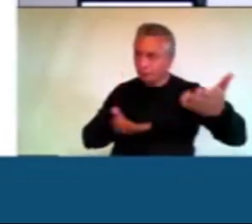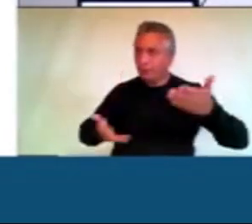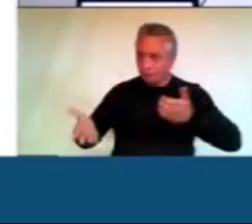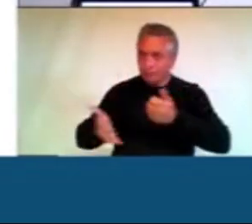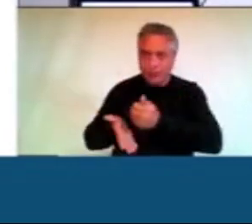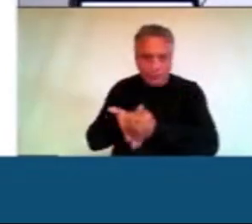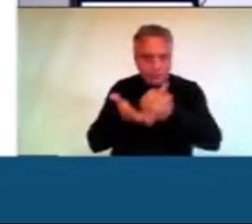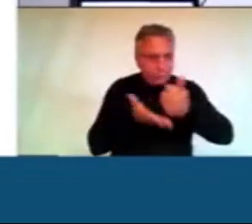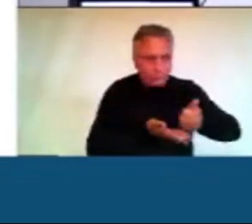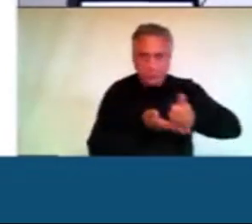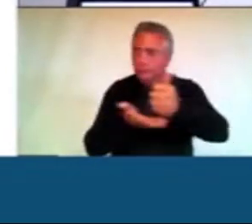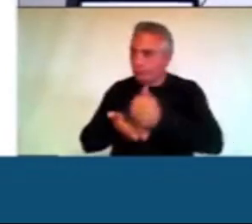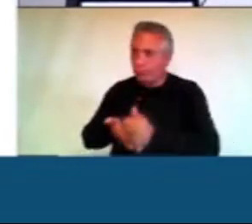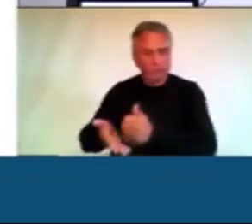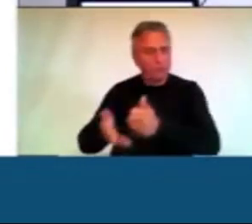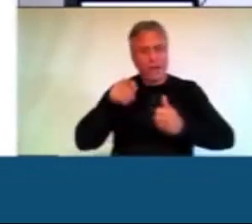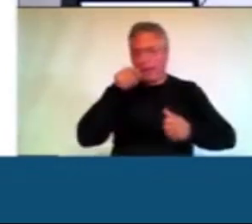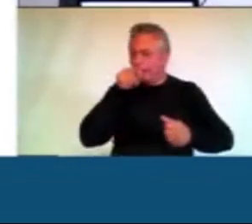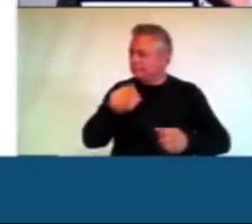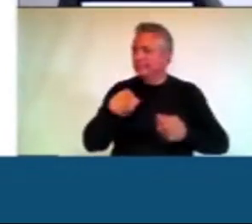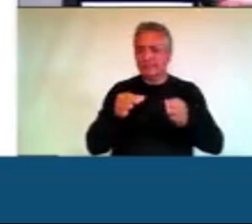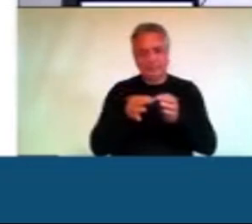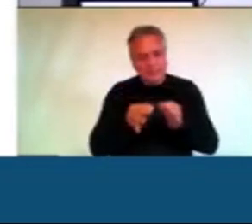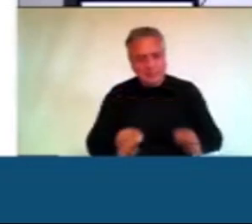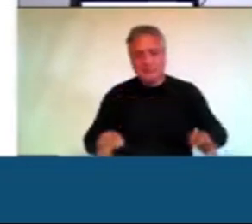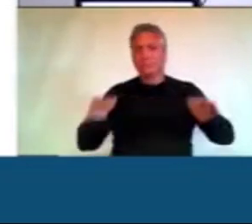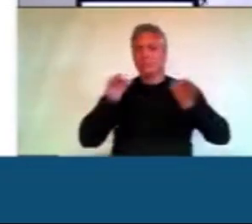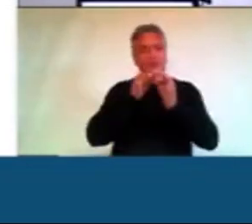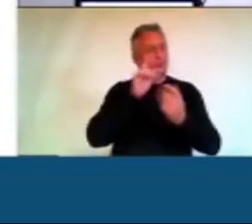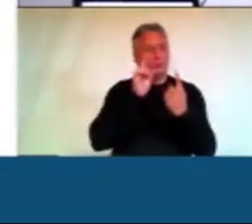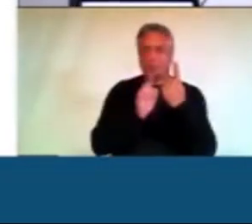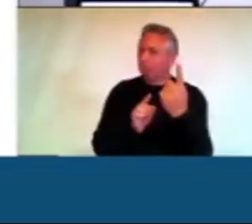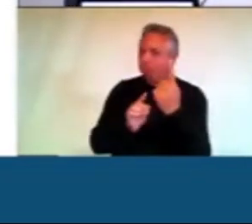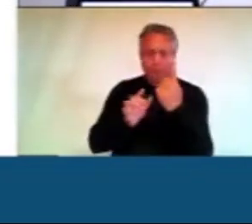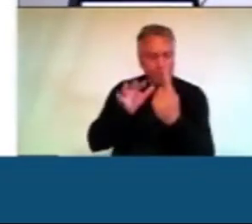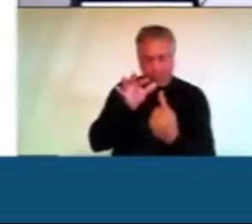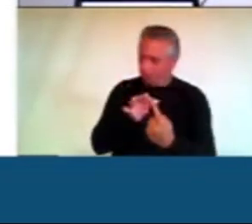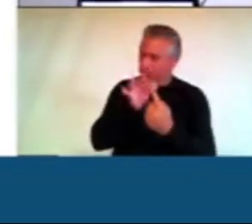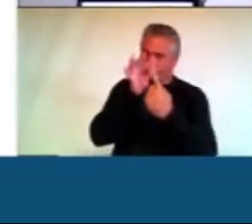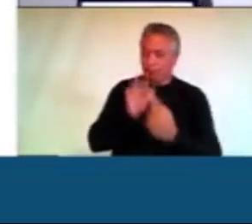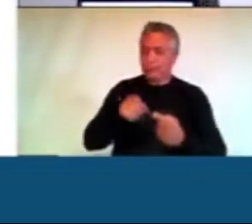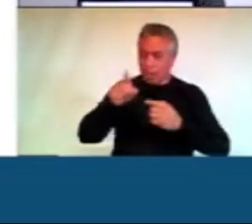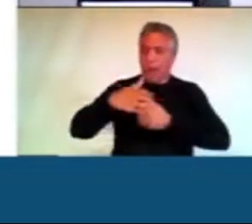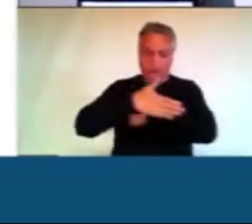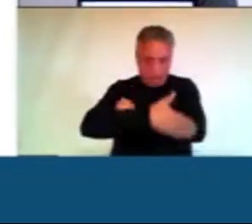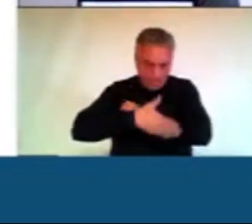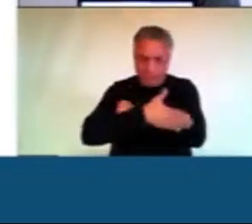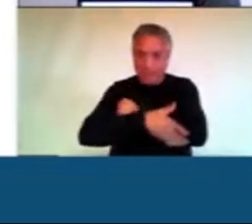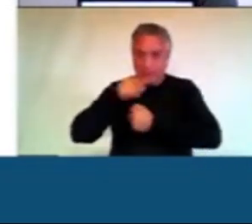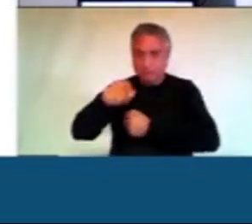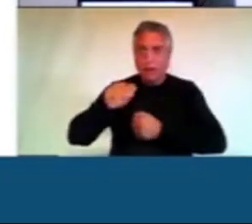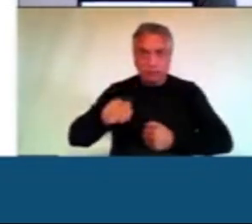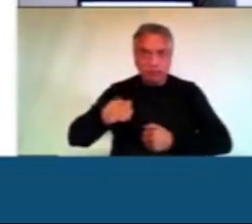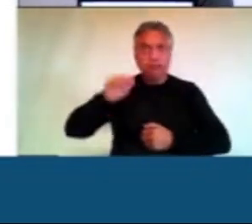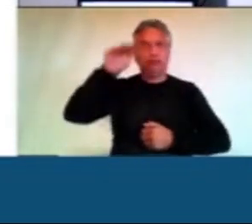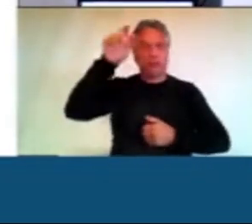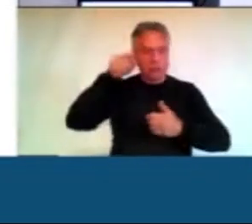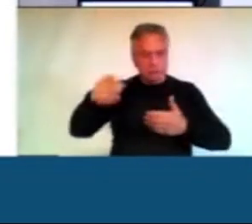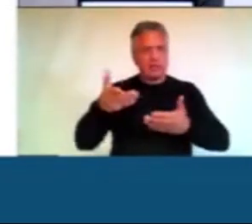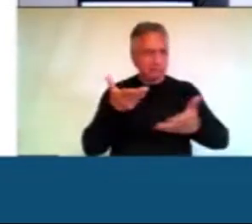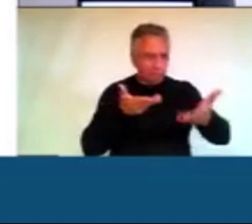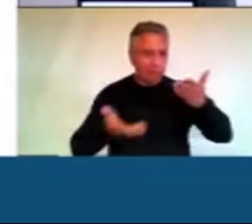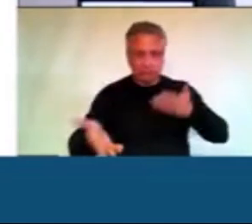lo más crucial. Si nosotros nos demos cuenta después de esta vacuna, porque uno puede decir lo que quiere, puede citarlo 400 millones de veces en